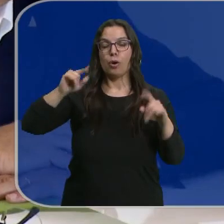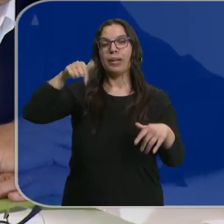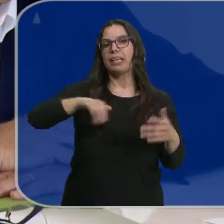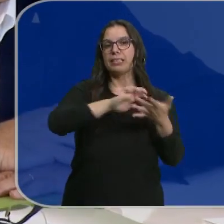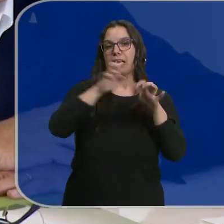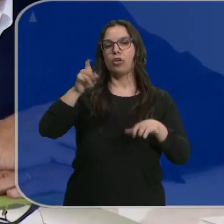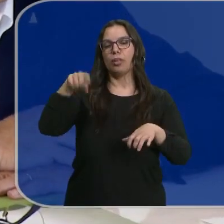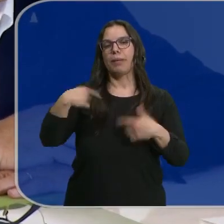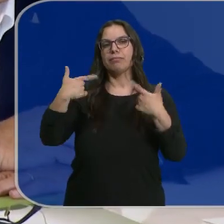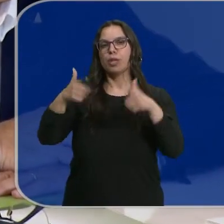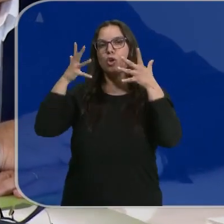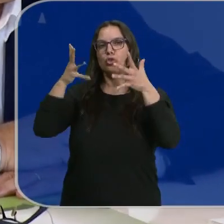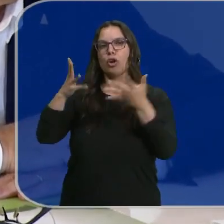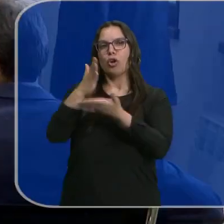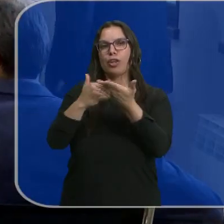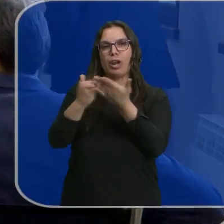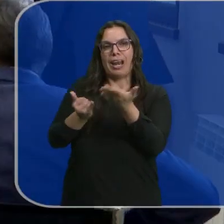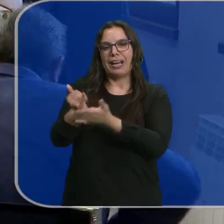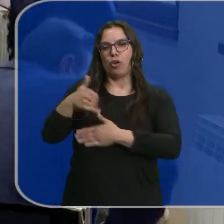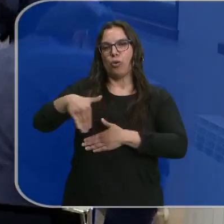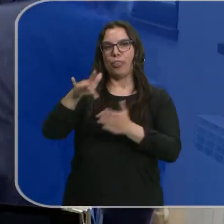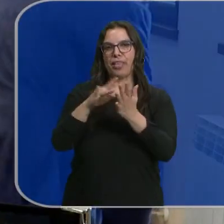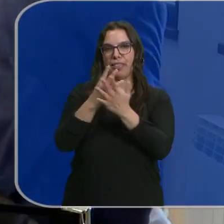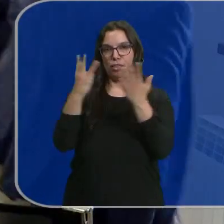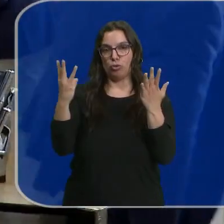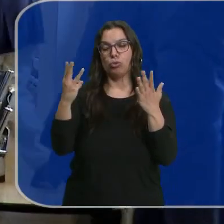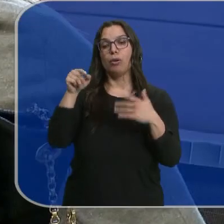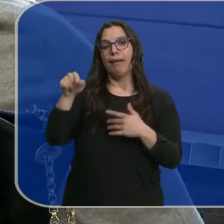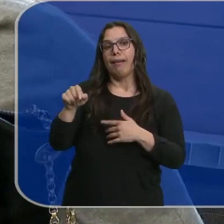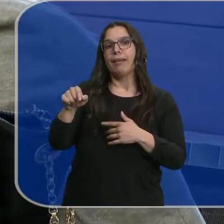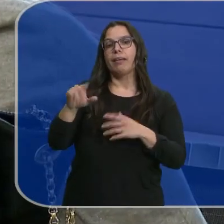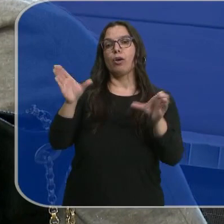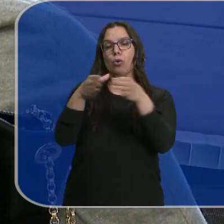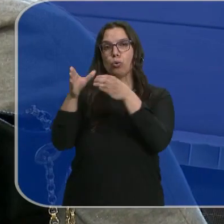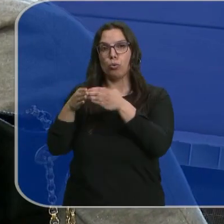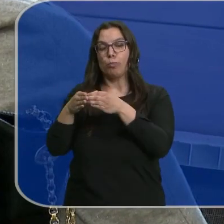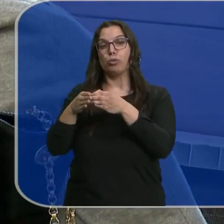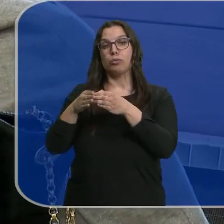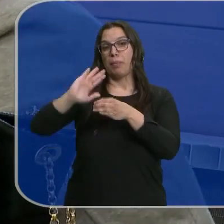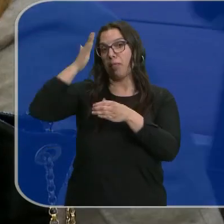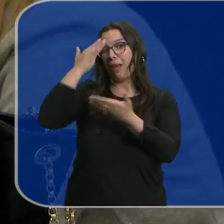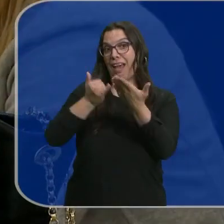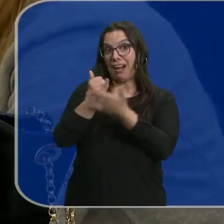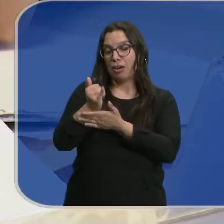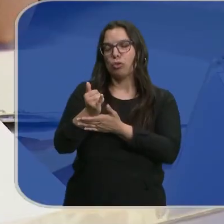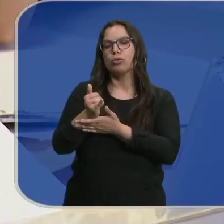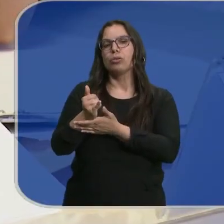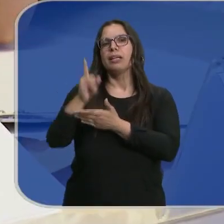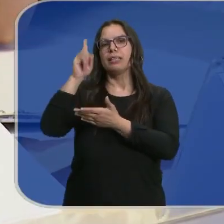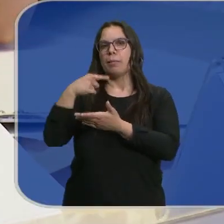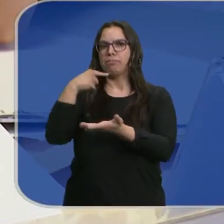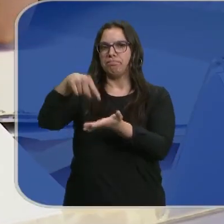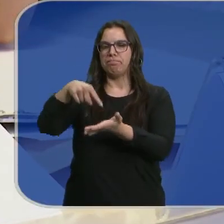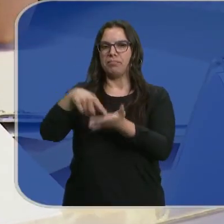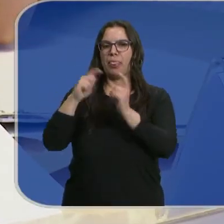va a celebrar por otra parte el Consejo Regional Agrario el día 18, donde las principales formaciones agrarias exigirán también la declaración de